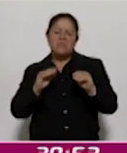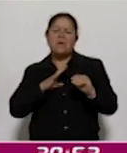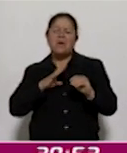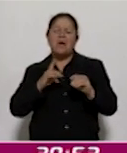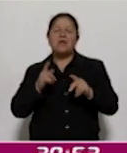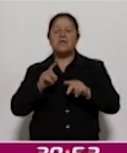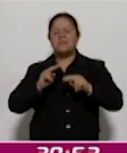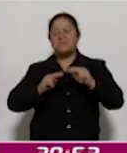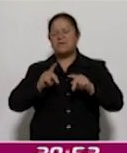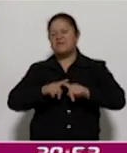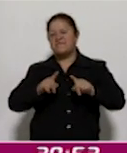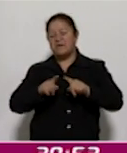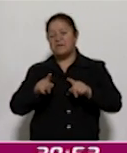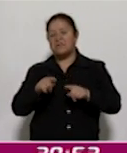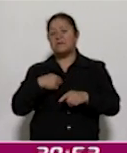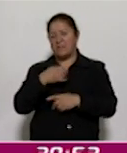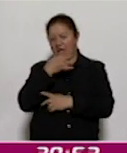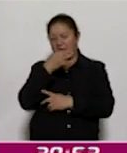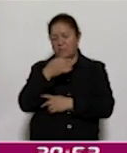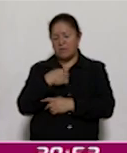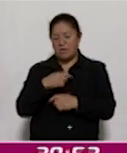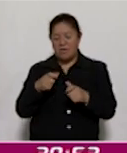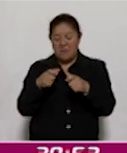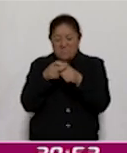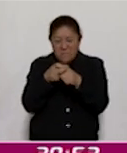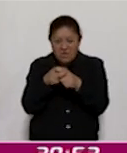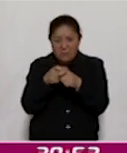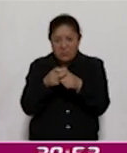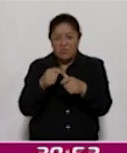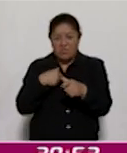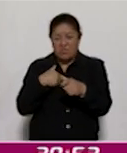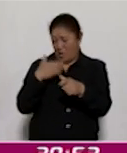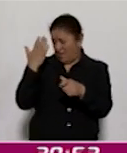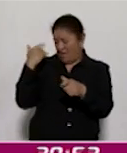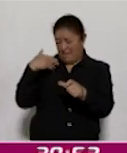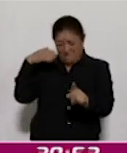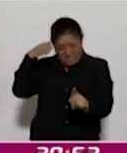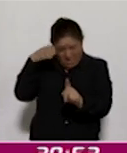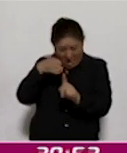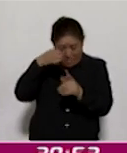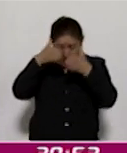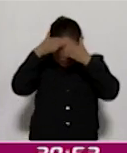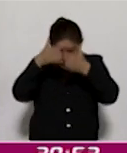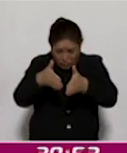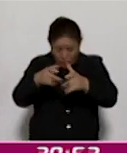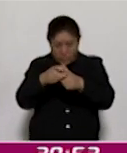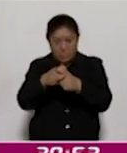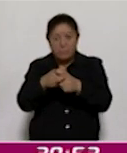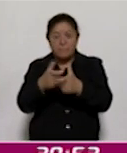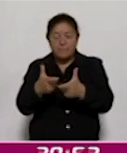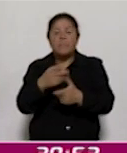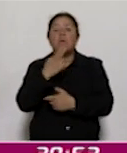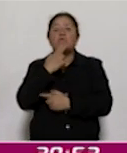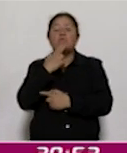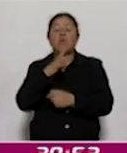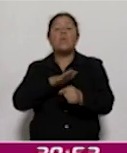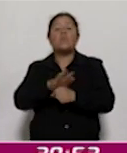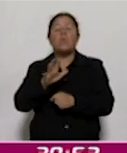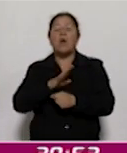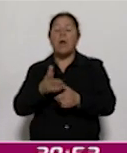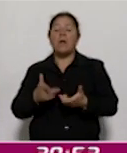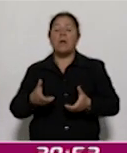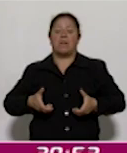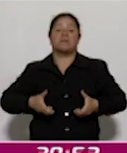desde la movilidad micro, que es lo que yo me he enfocado a estudiar en los últimos años, es decir, cómo utilizamos nuestras calles, el barrio,